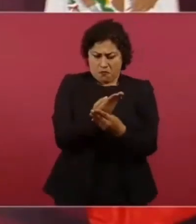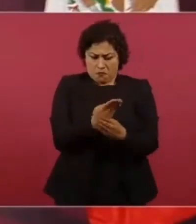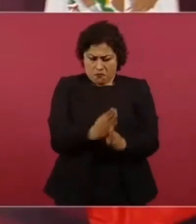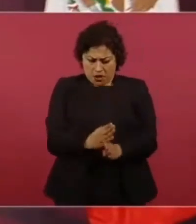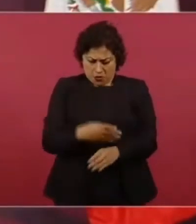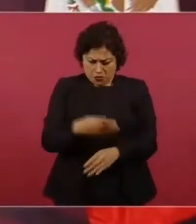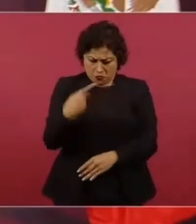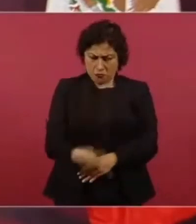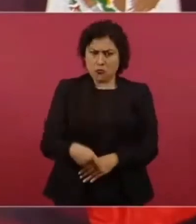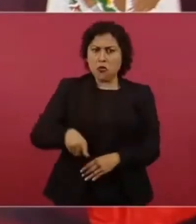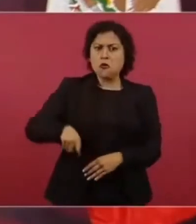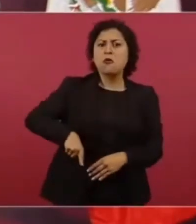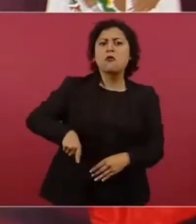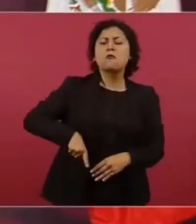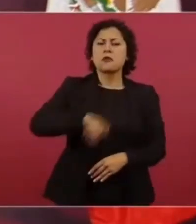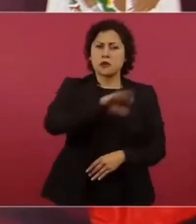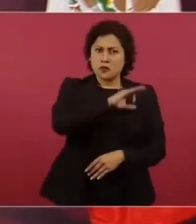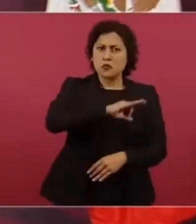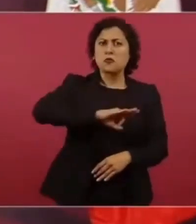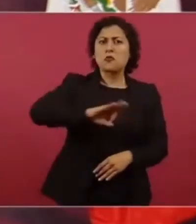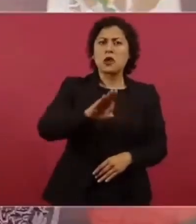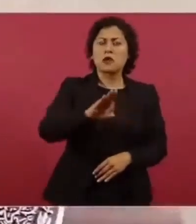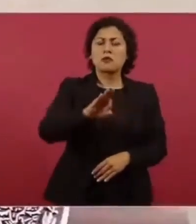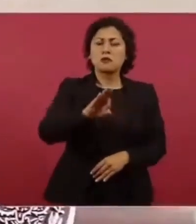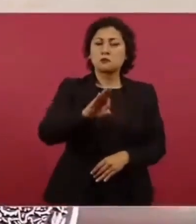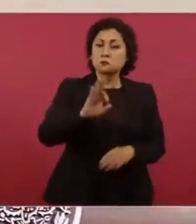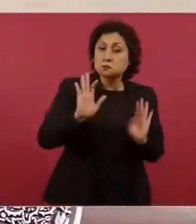Porque podemos cumplir con todos los requisitos.